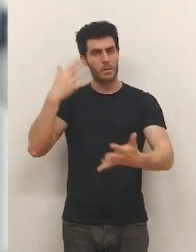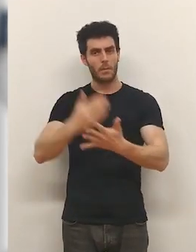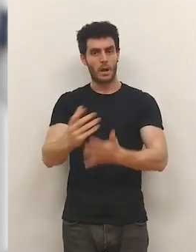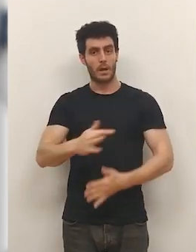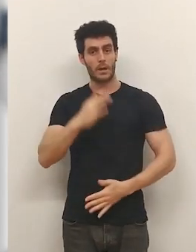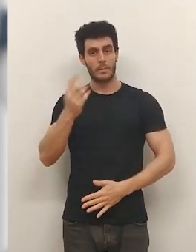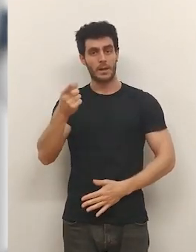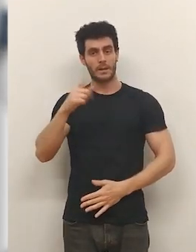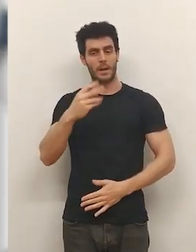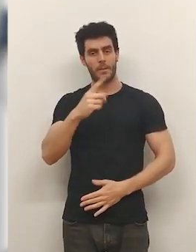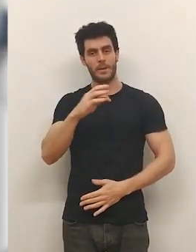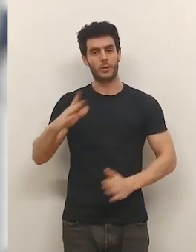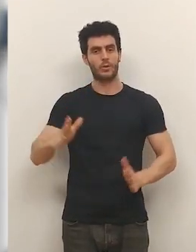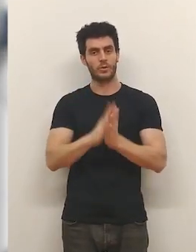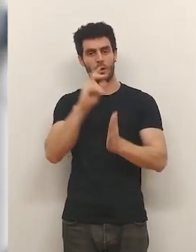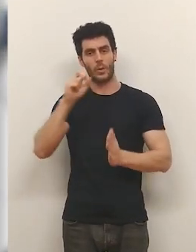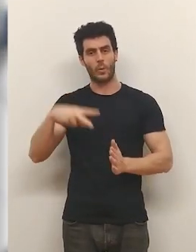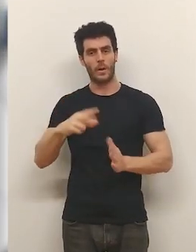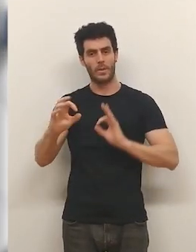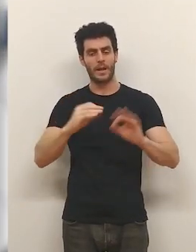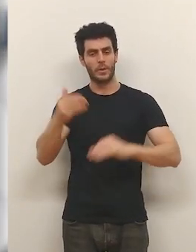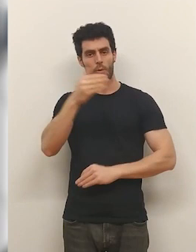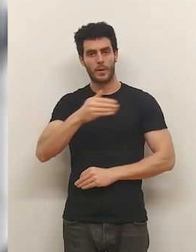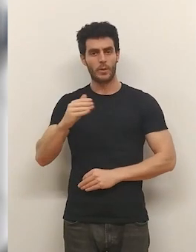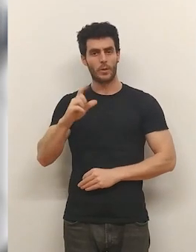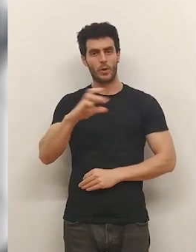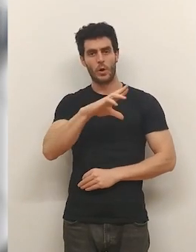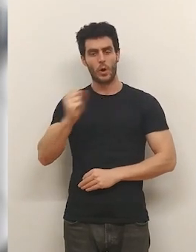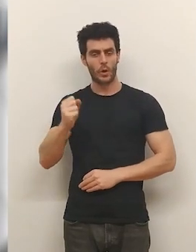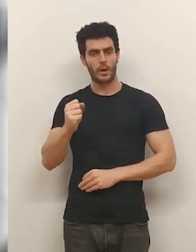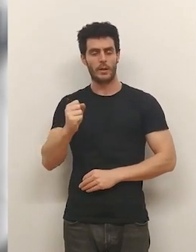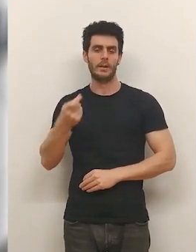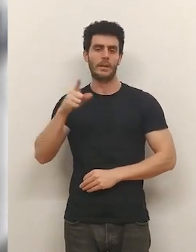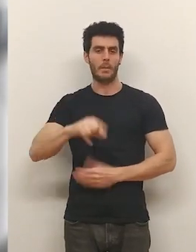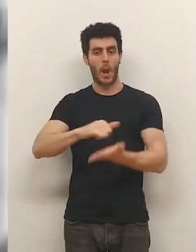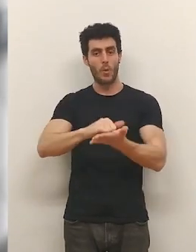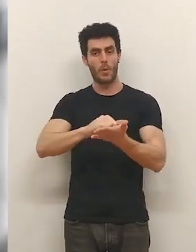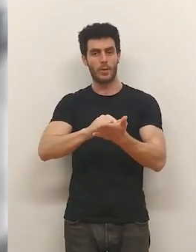cine. Además, Alberto San Juan estará en el Teatro Bretón... ...con la obra Lorca en Nueva York.